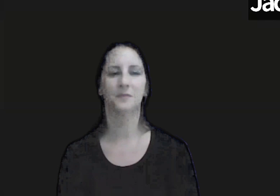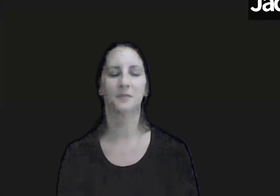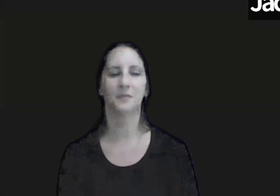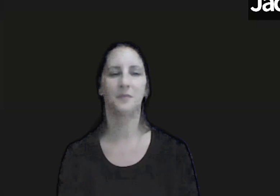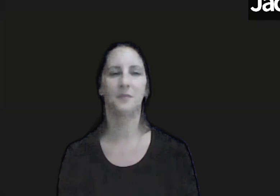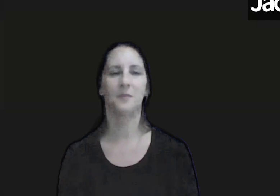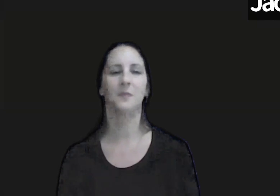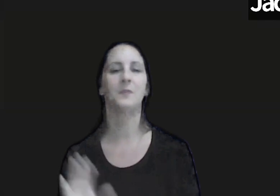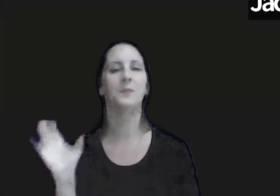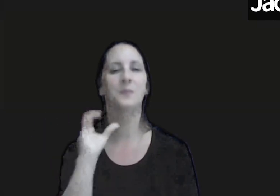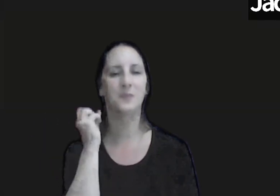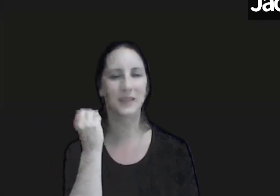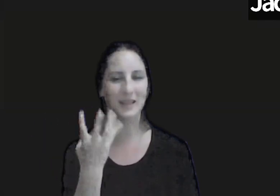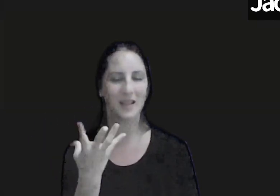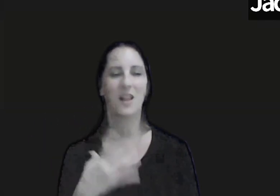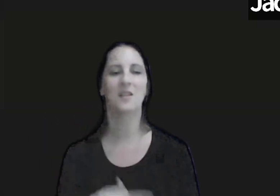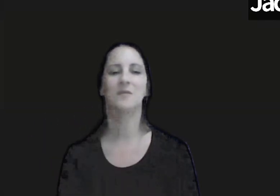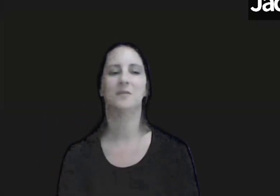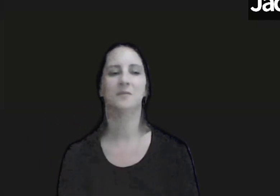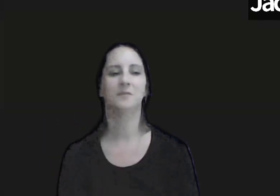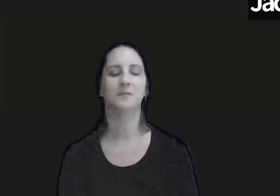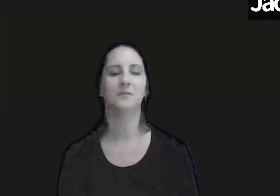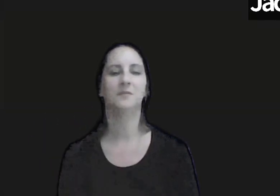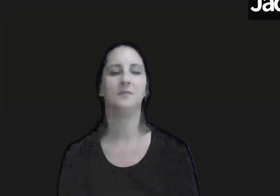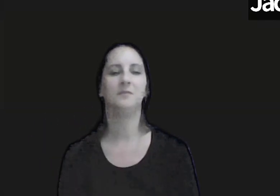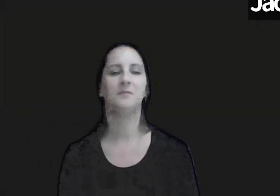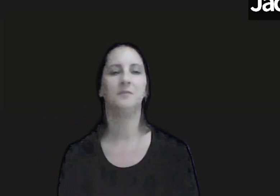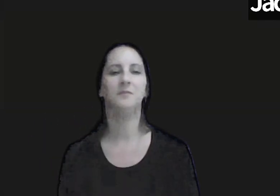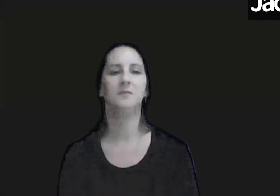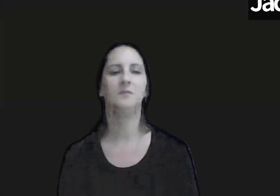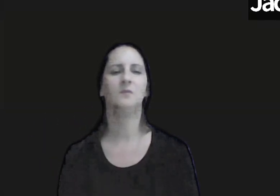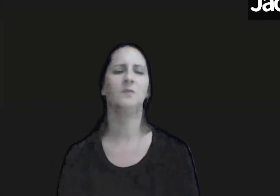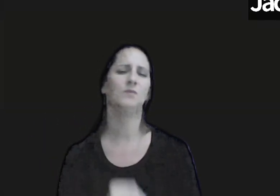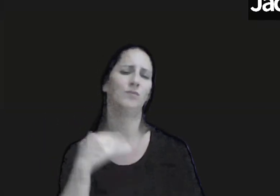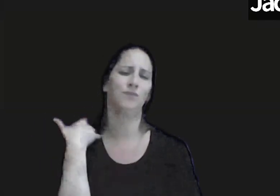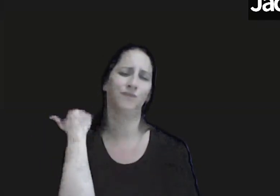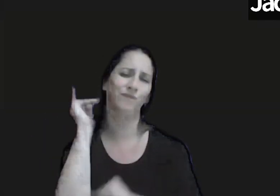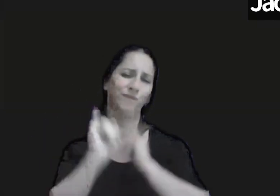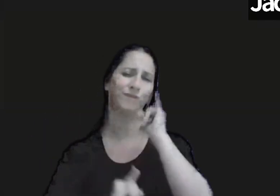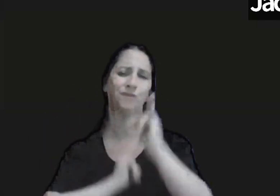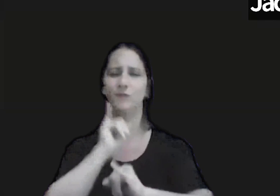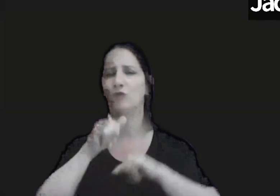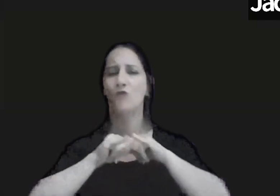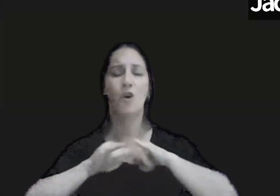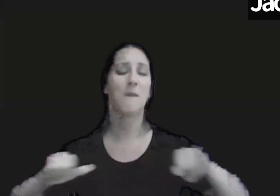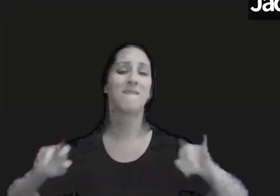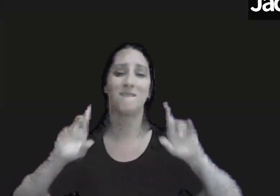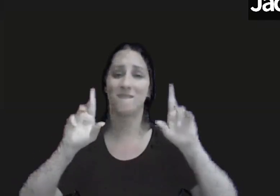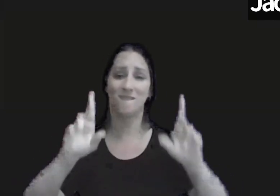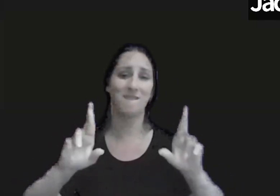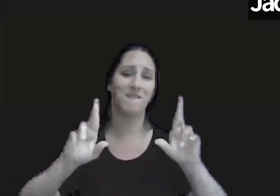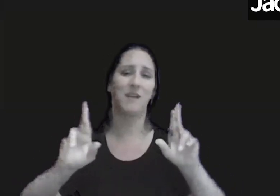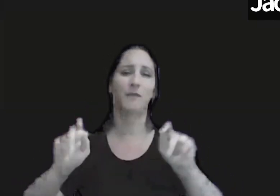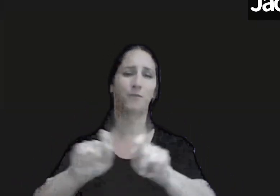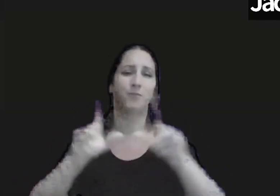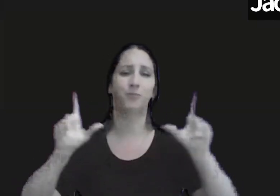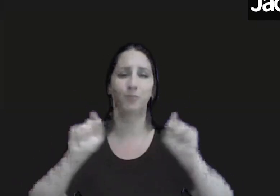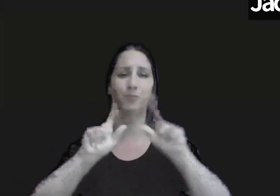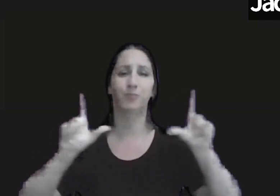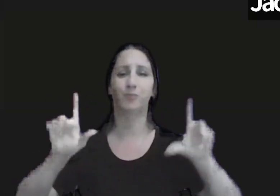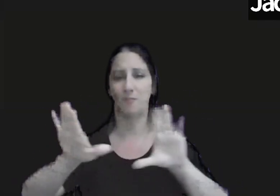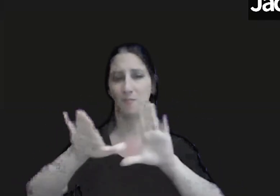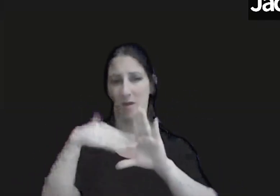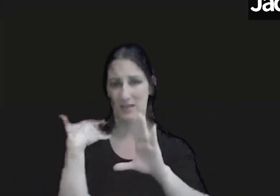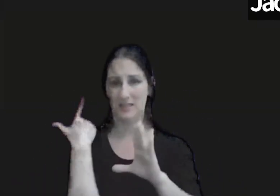hola buenas como va bueno nada excelente toda la info espero recibir pronto todas esas filmillas porque me sirven